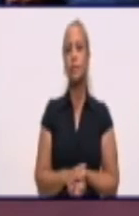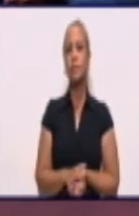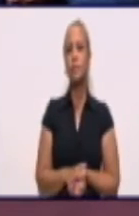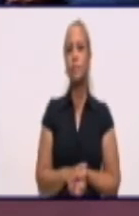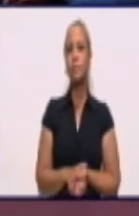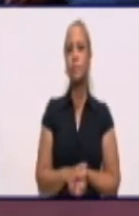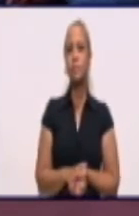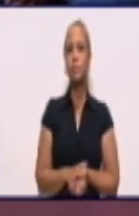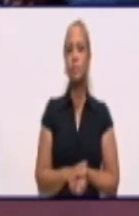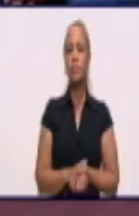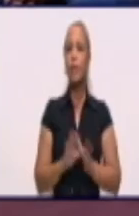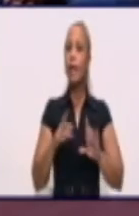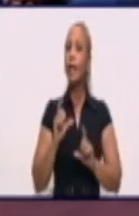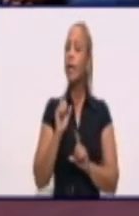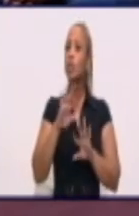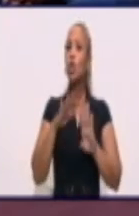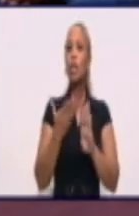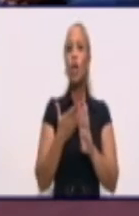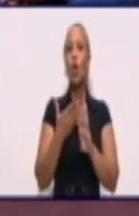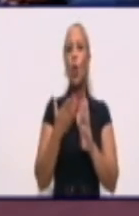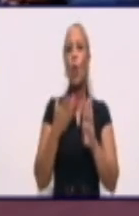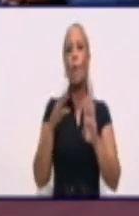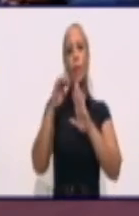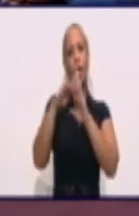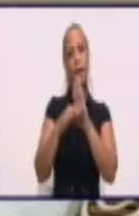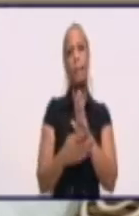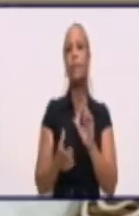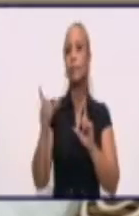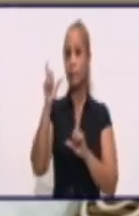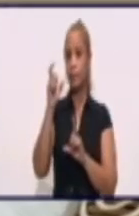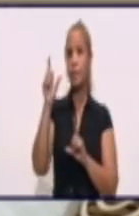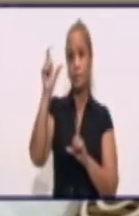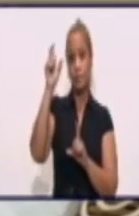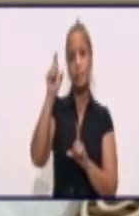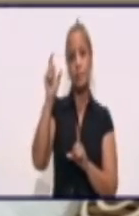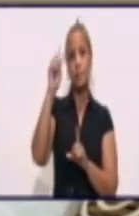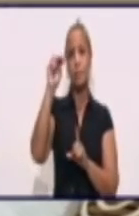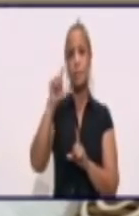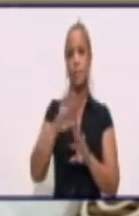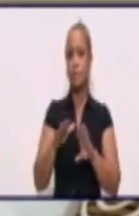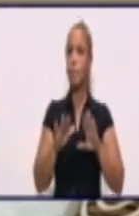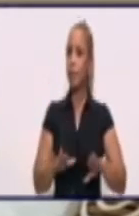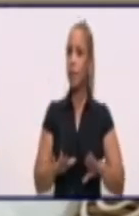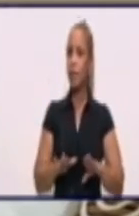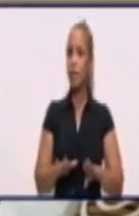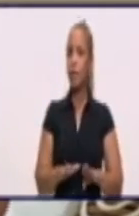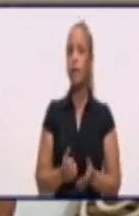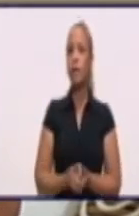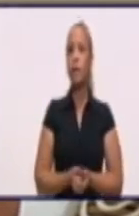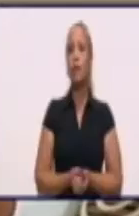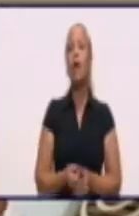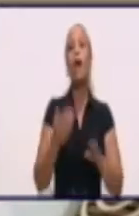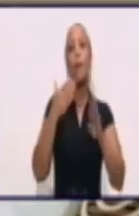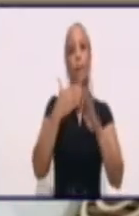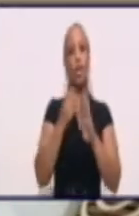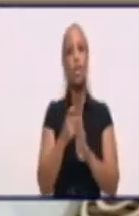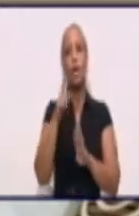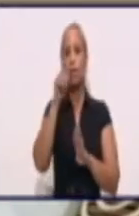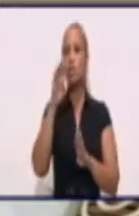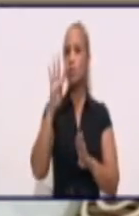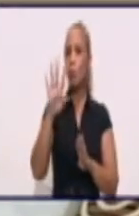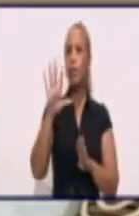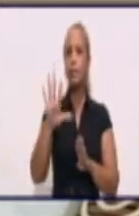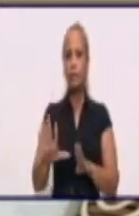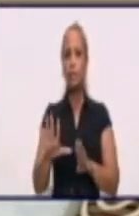¿En el resto de los programas del canal se mantienen? Los perfiles priorizados, sí. Al mediodía, 12 y 45, sigue